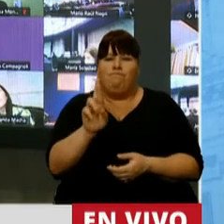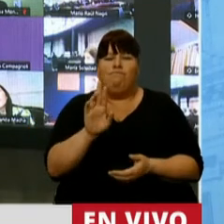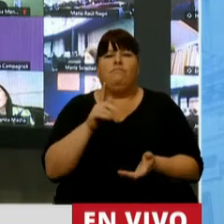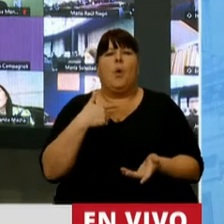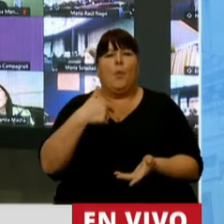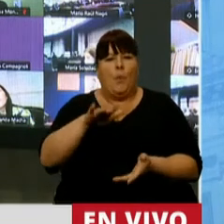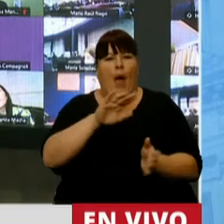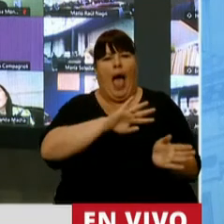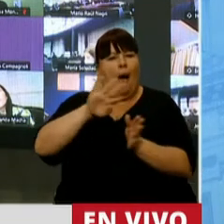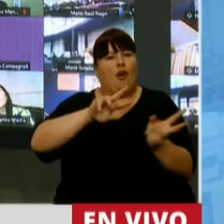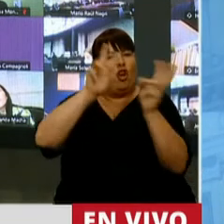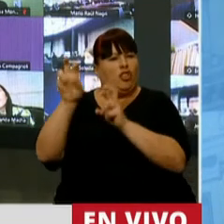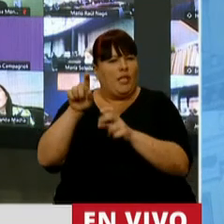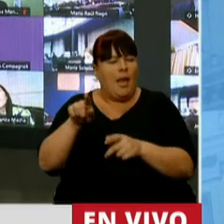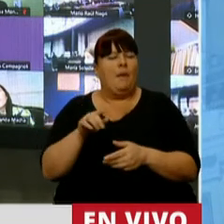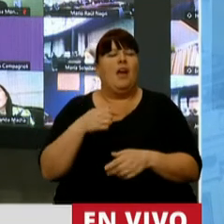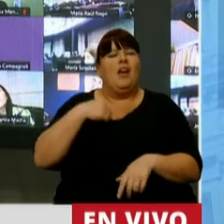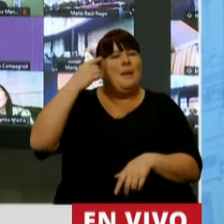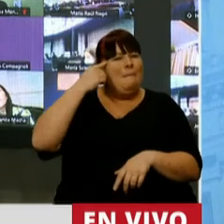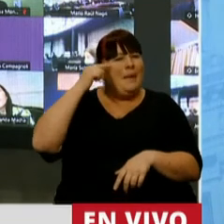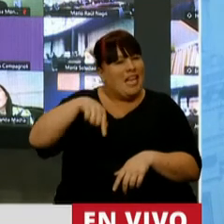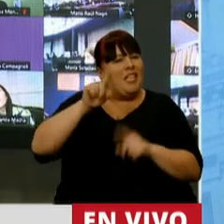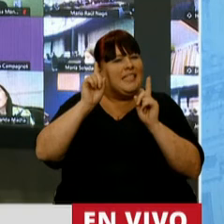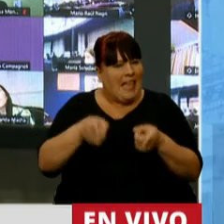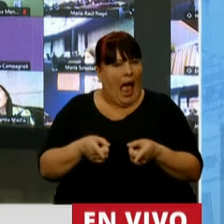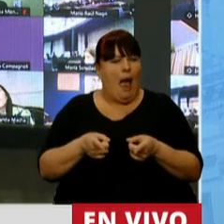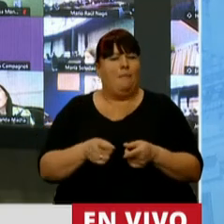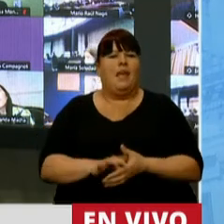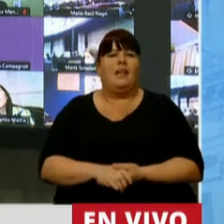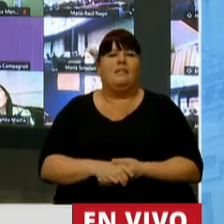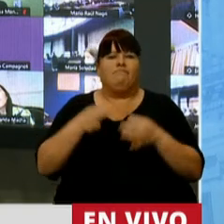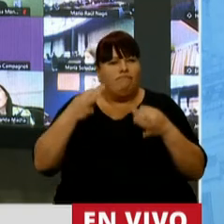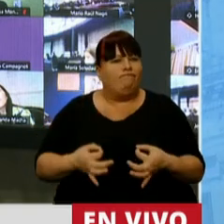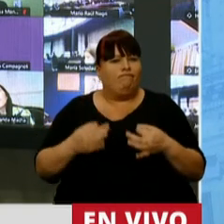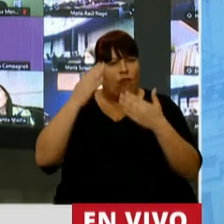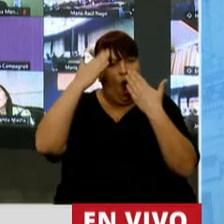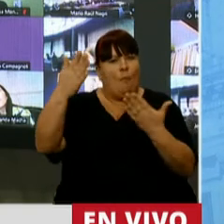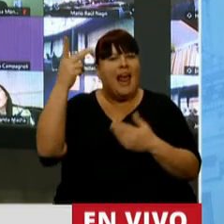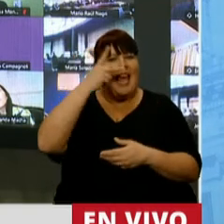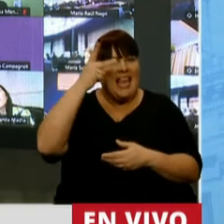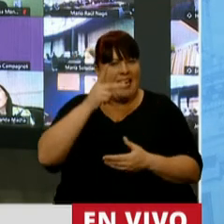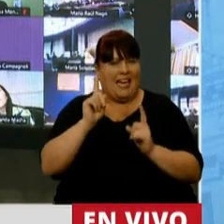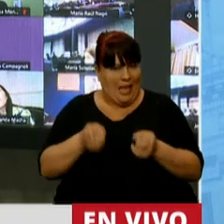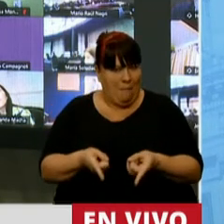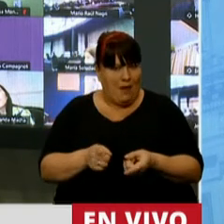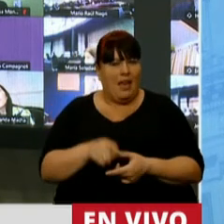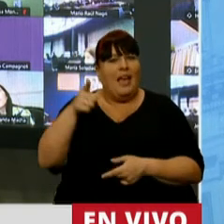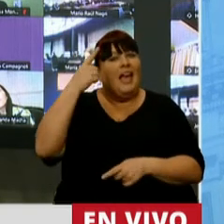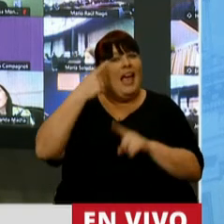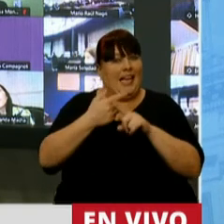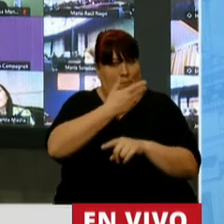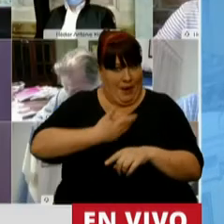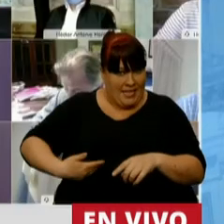hacer un paréntesis, porque creo que en este punto también se rinde un justo homenaje a Néstor Kirchner, que fue el